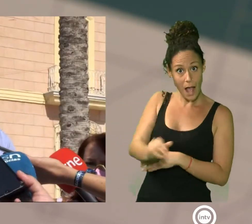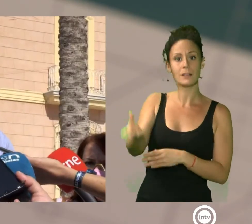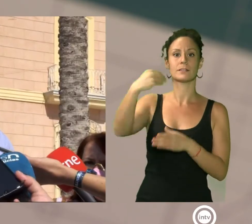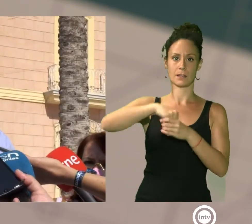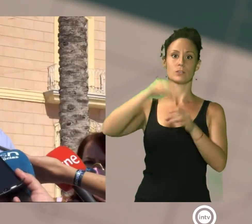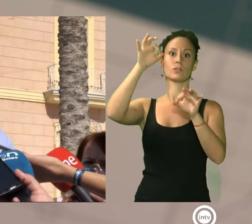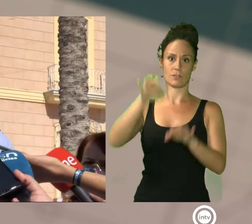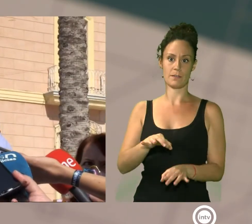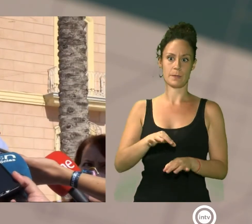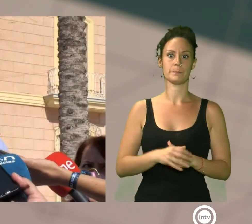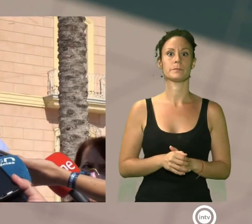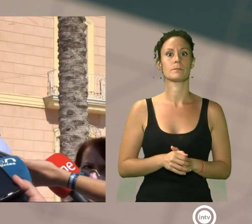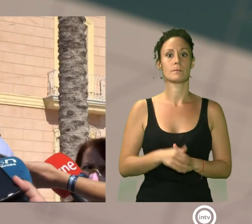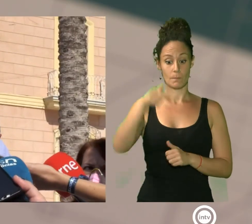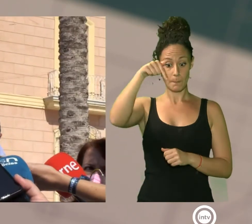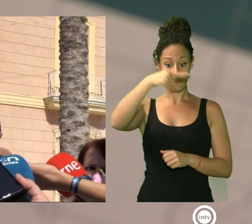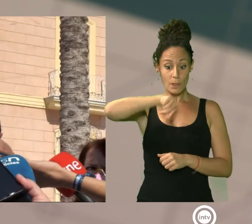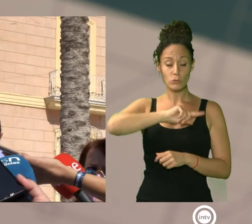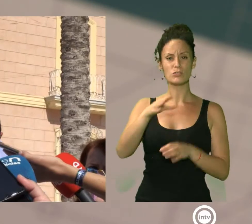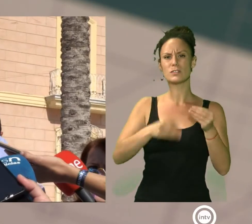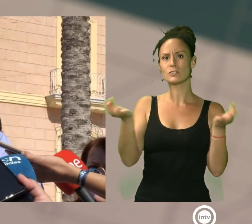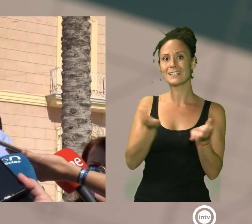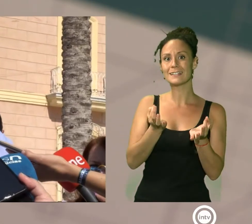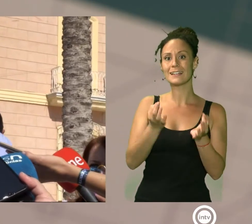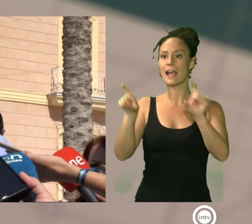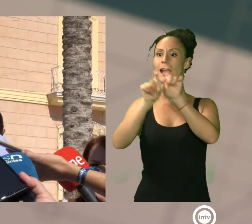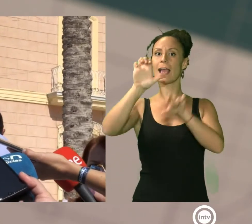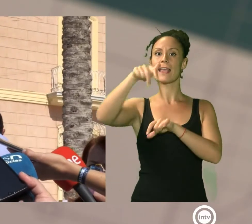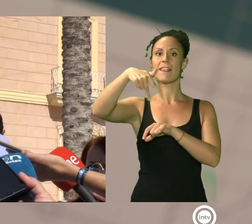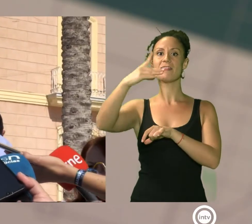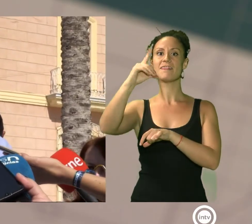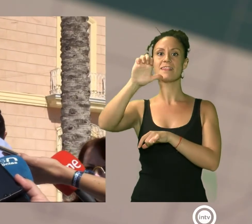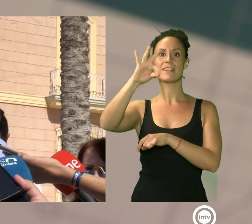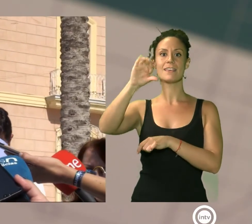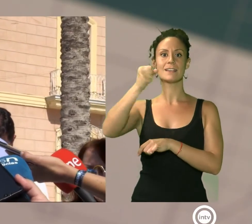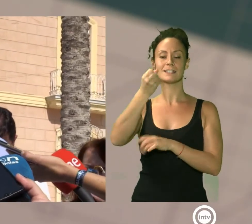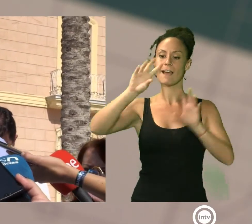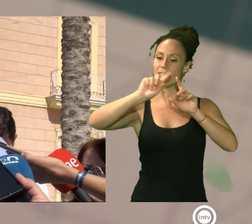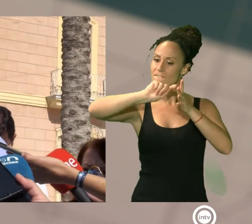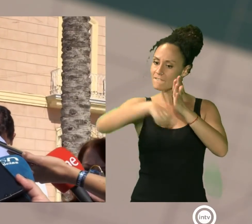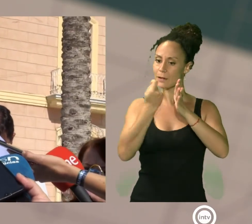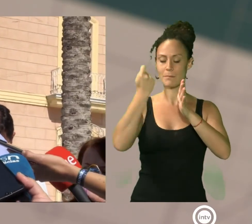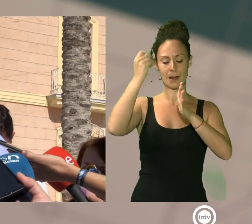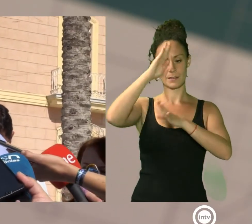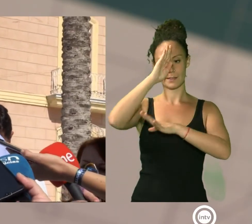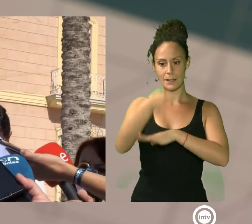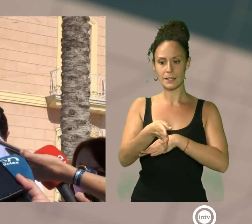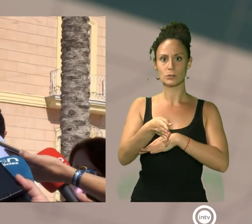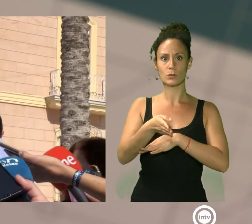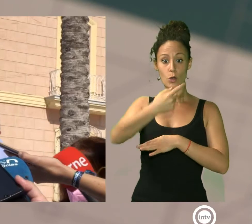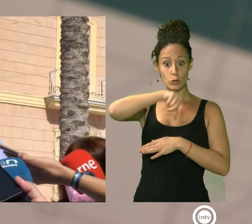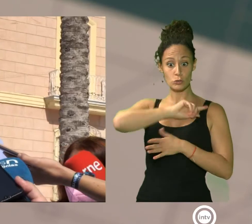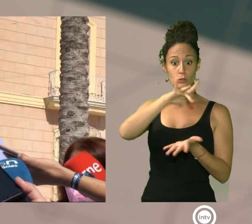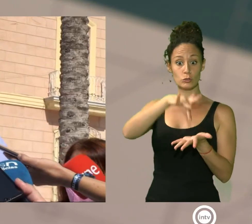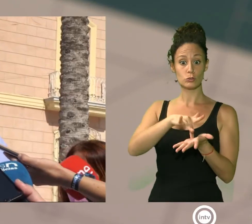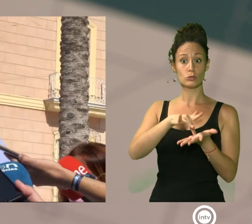hecho nosotros hoy es firmar directamente con Endesa cómo vamos a transitar durante todo el periodo, desde el mantelamiento de la térmica, que va a